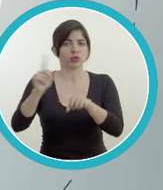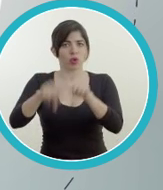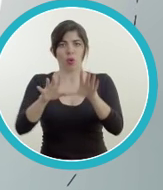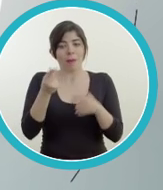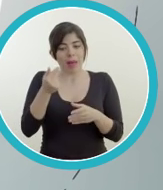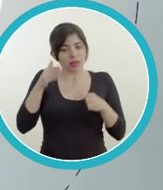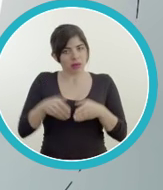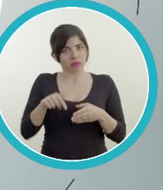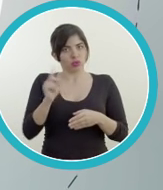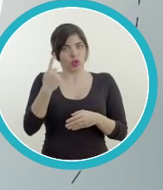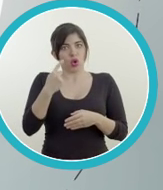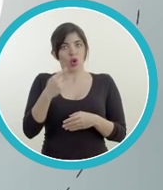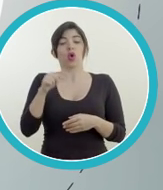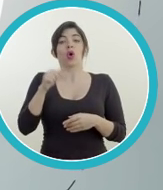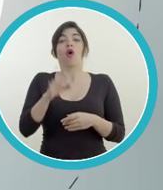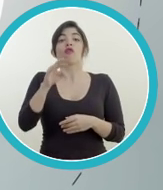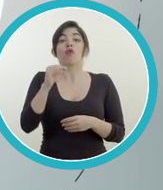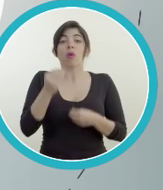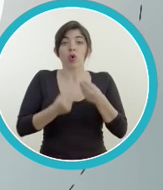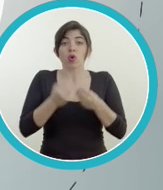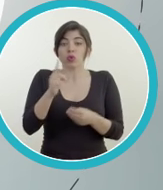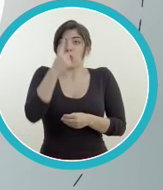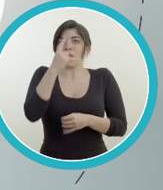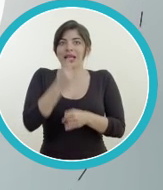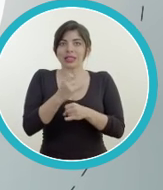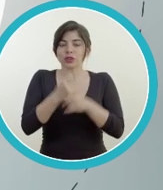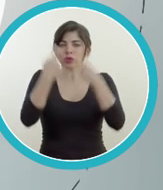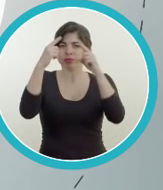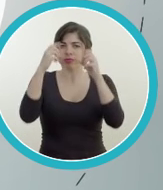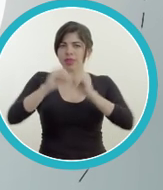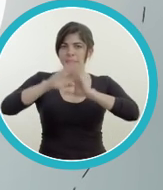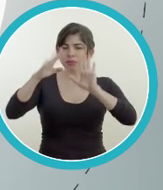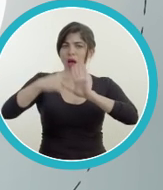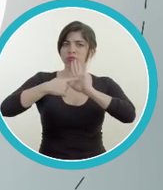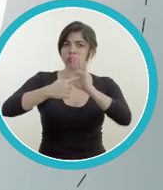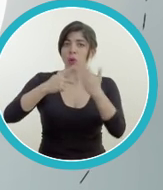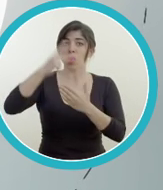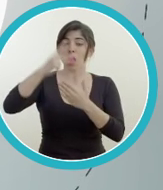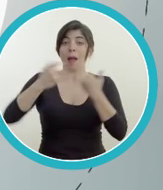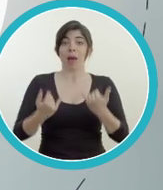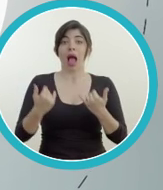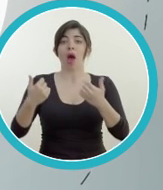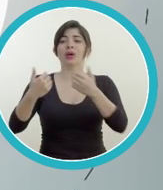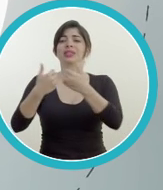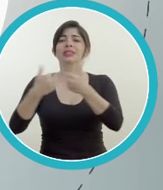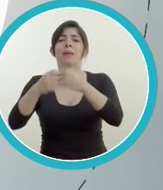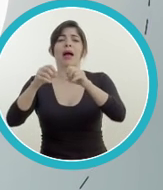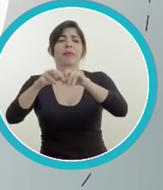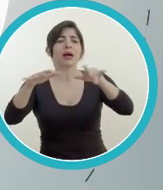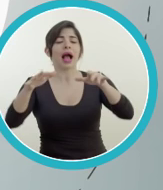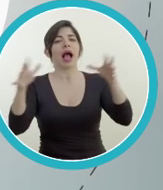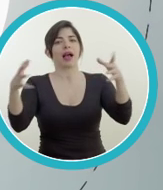no para otros fines como pago de planillas, gastos operativos o formación técnico profesional. FONPRODUCE